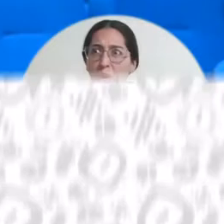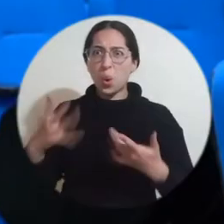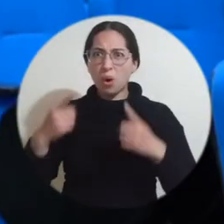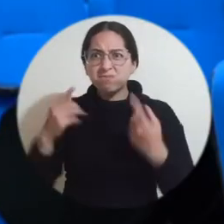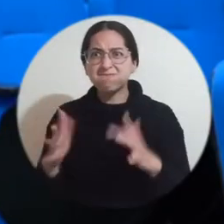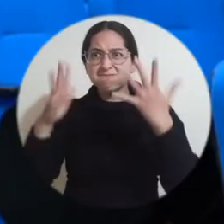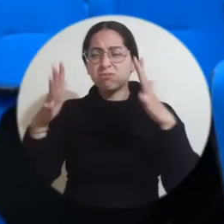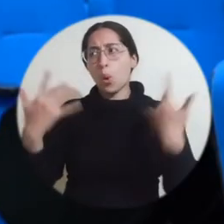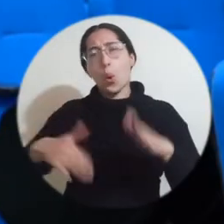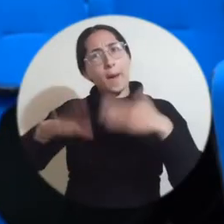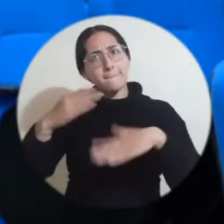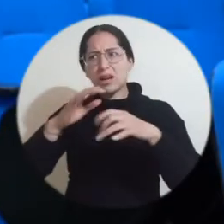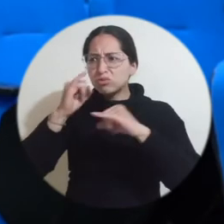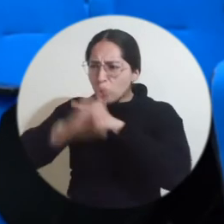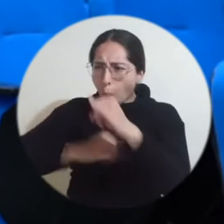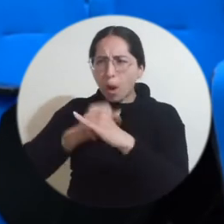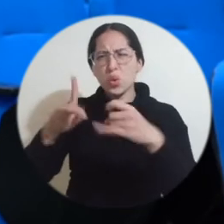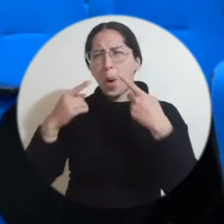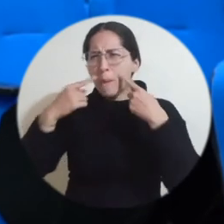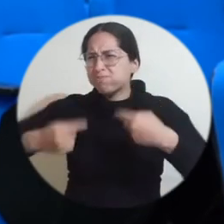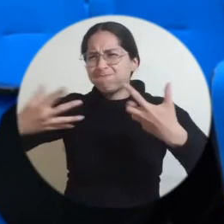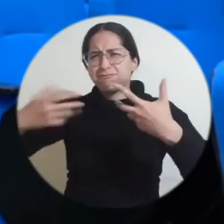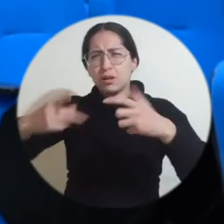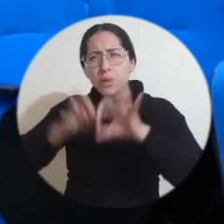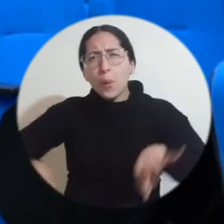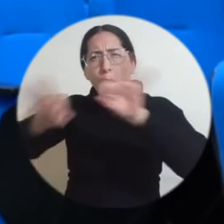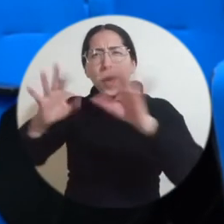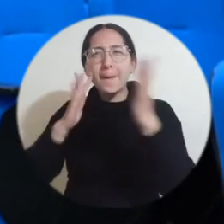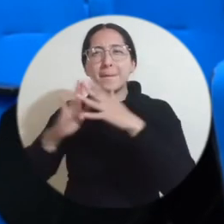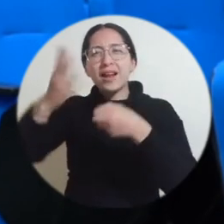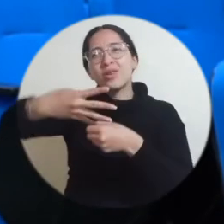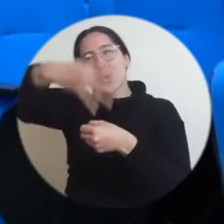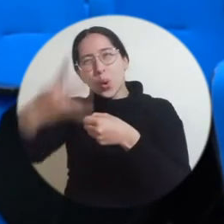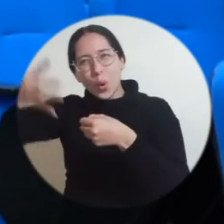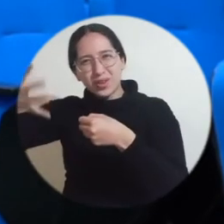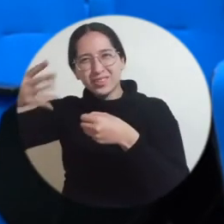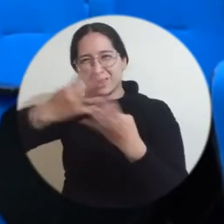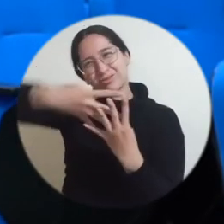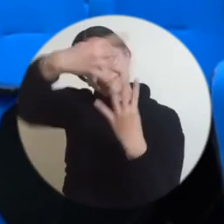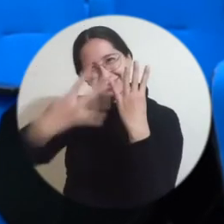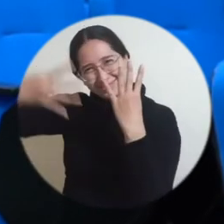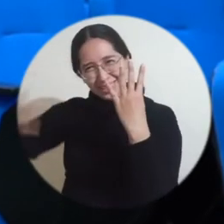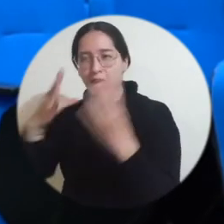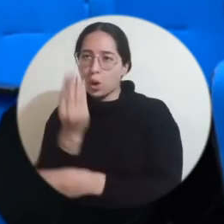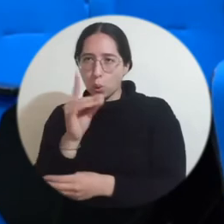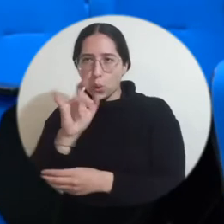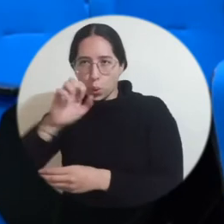Es uno de los festivales más importantes a nivel mundial de esta temática LGBTI y queer. Y bueno,